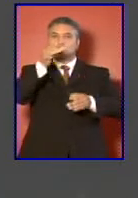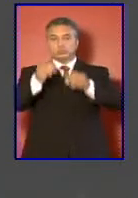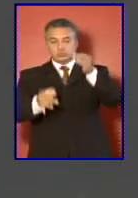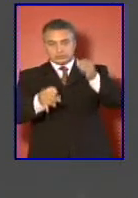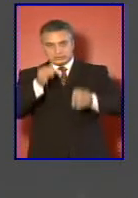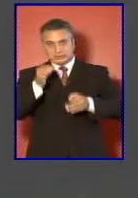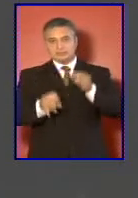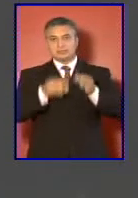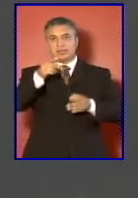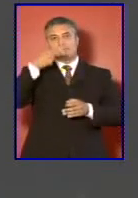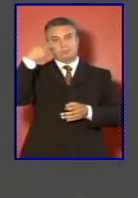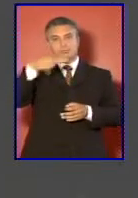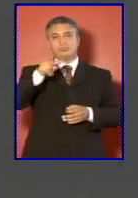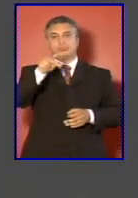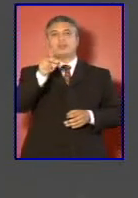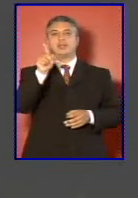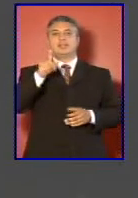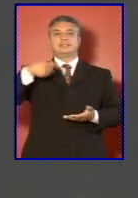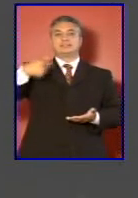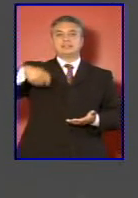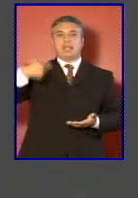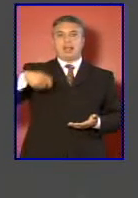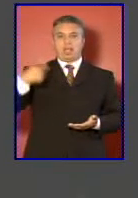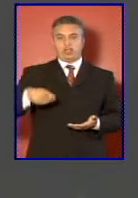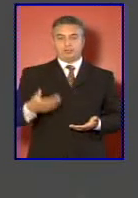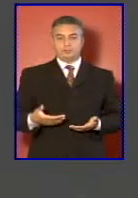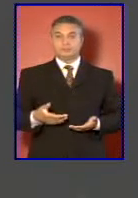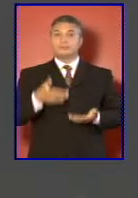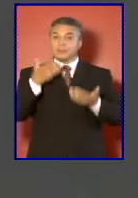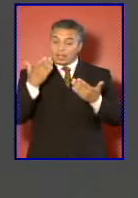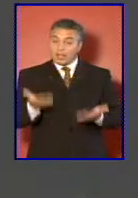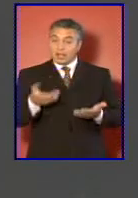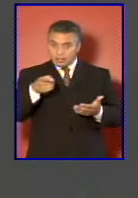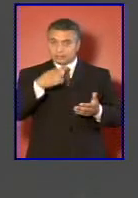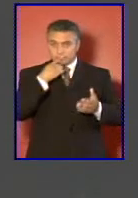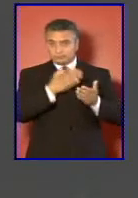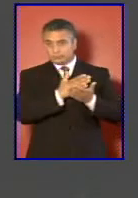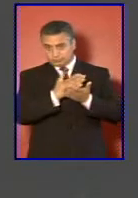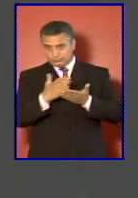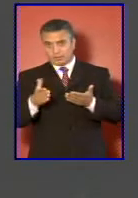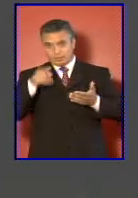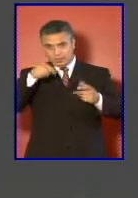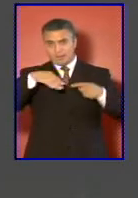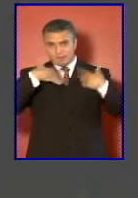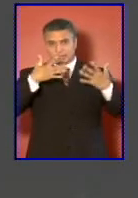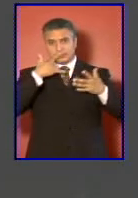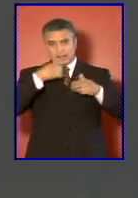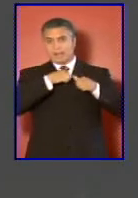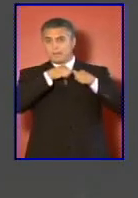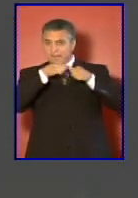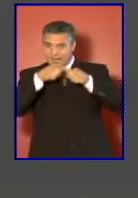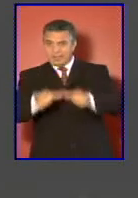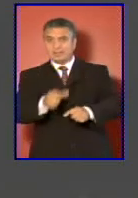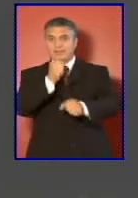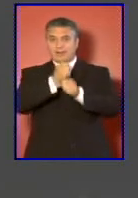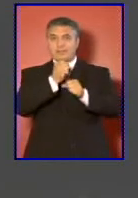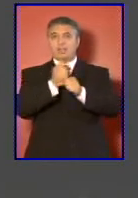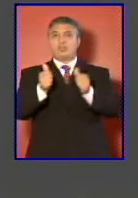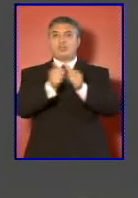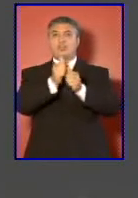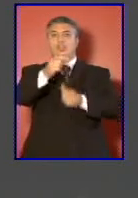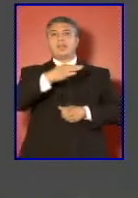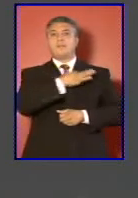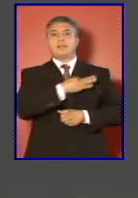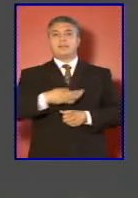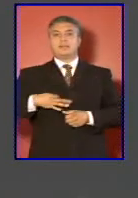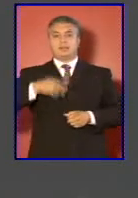del Senado. En esto como en los siguientes hemos tenido un permanente trabajo con el Ministerio de